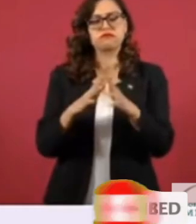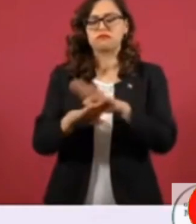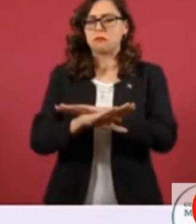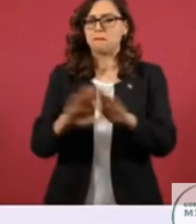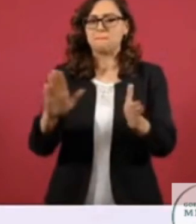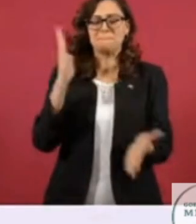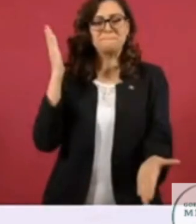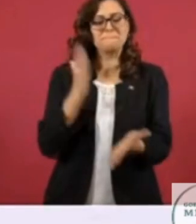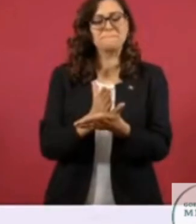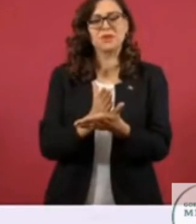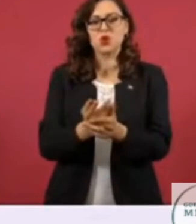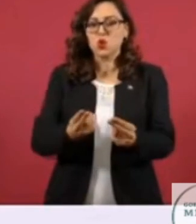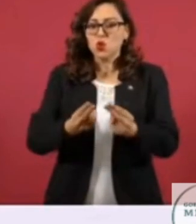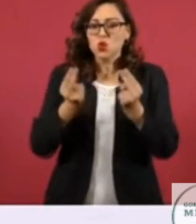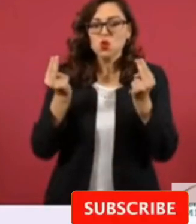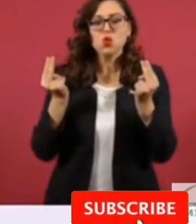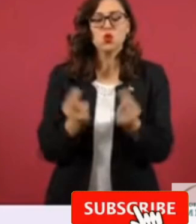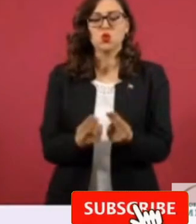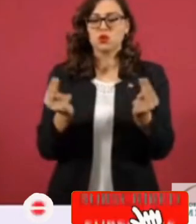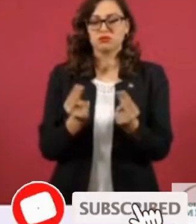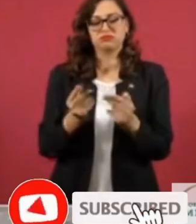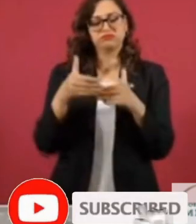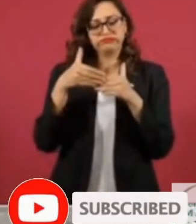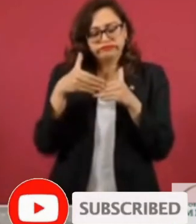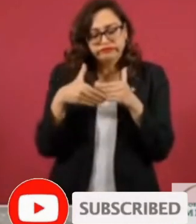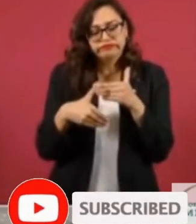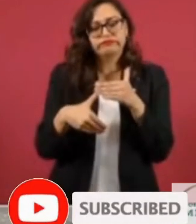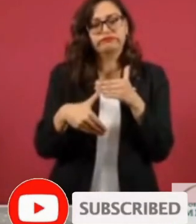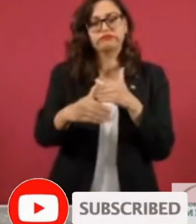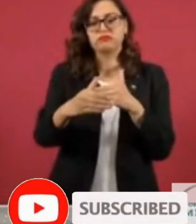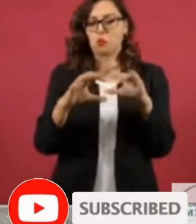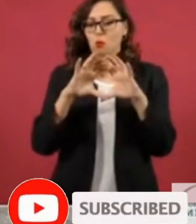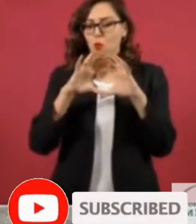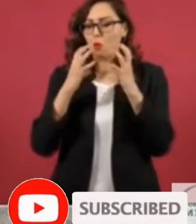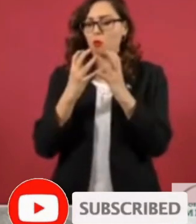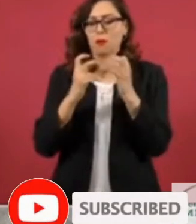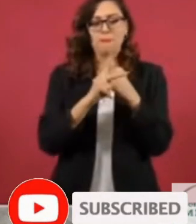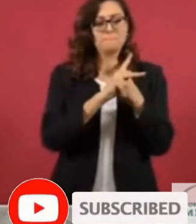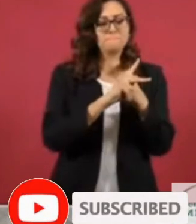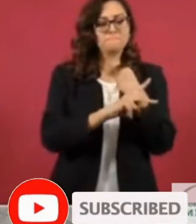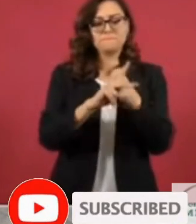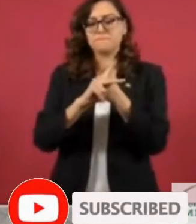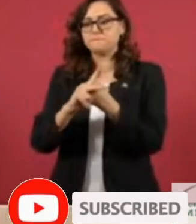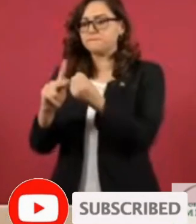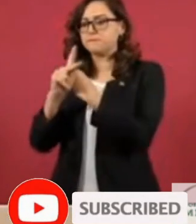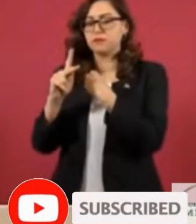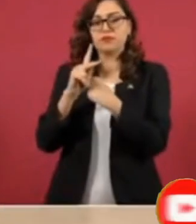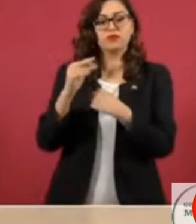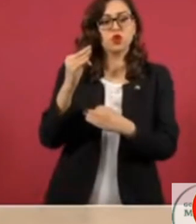adelante una tregua de cuando menos